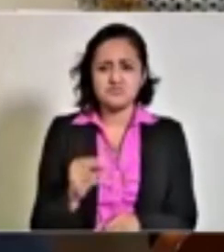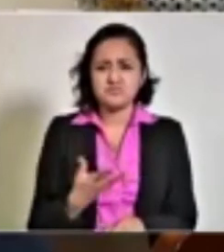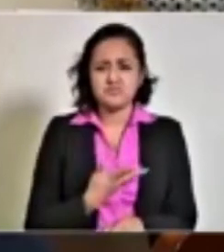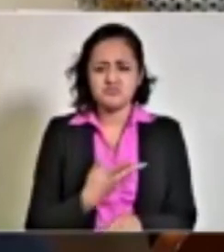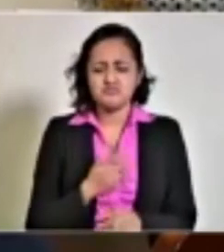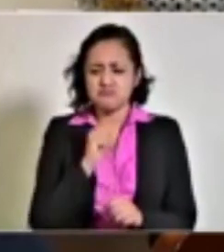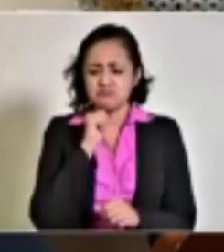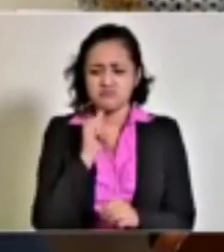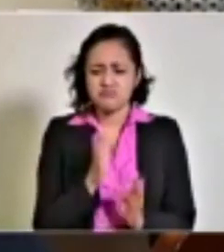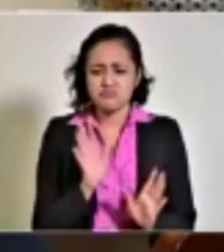orden de aprehensión.